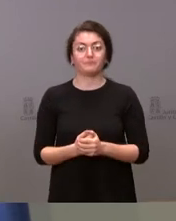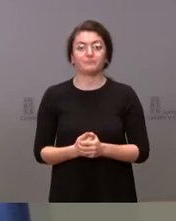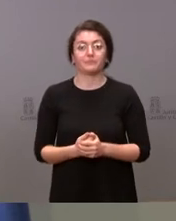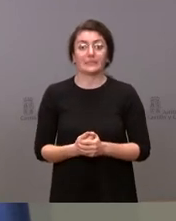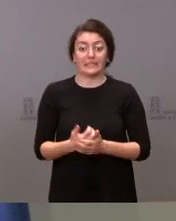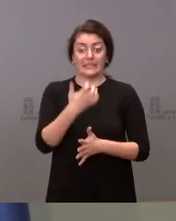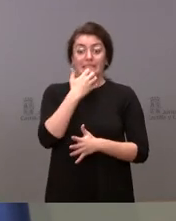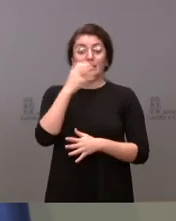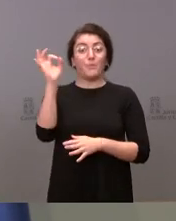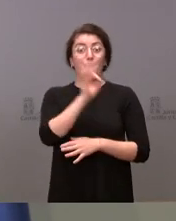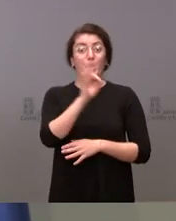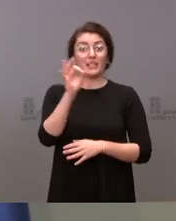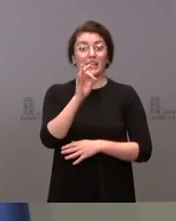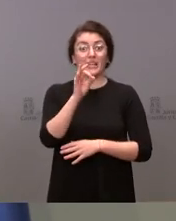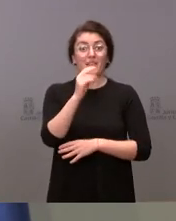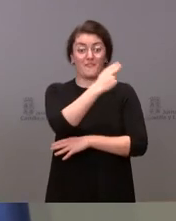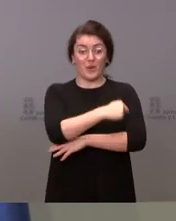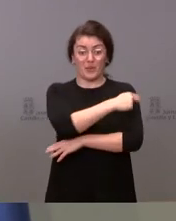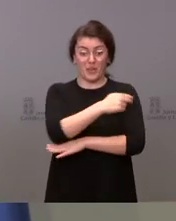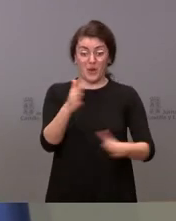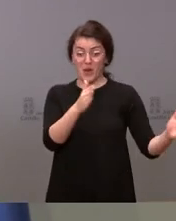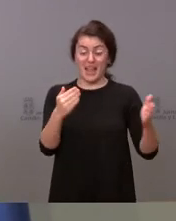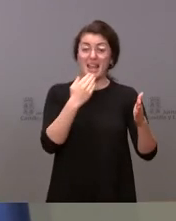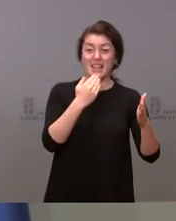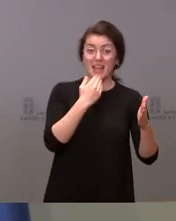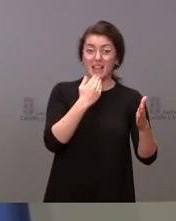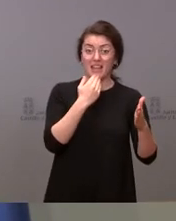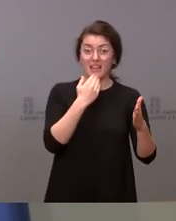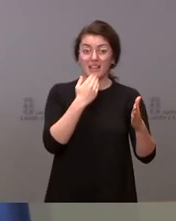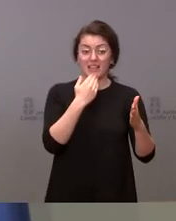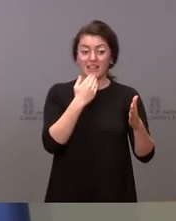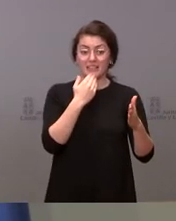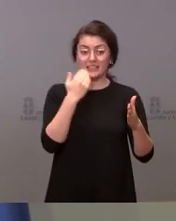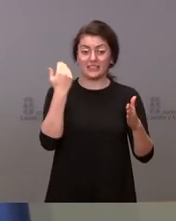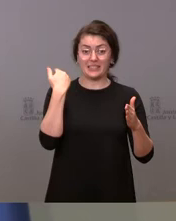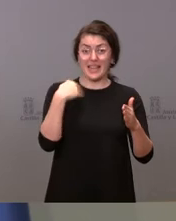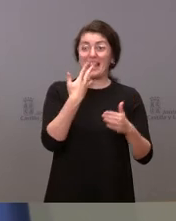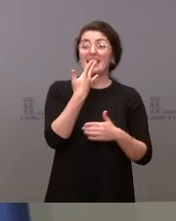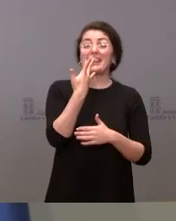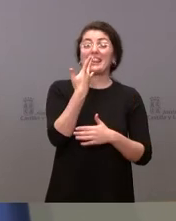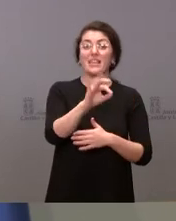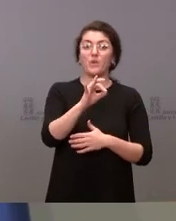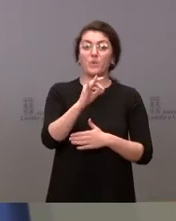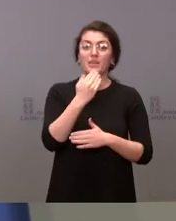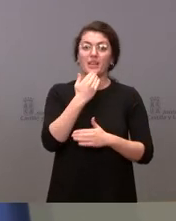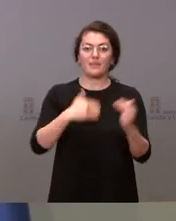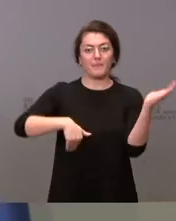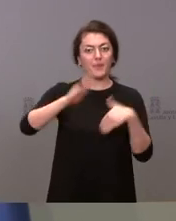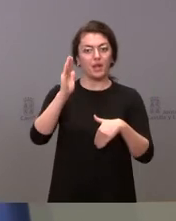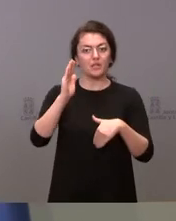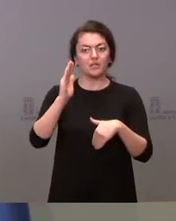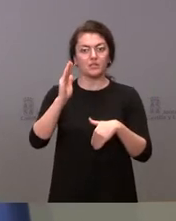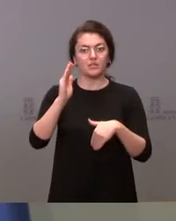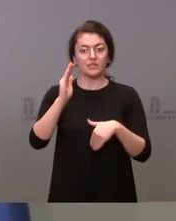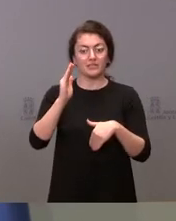nuestro porcentaje de vacunación en estos tramos de edad que están por encima de los 50 años están muy por